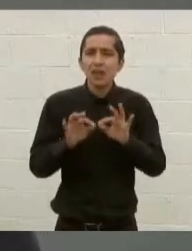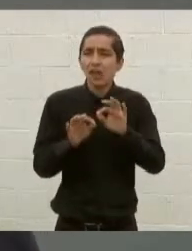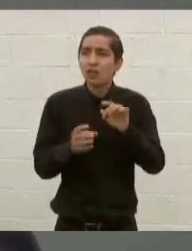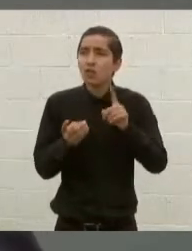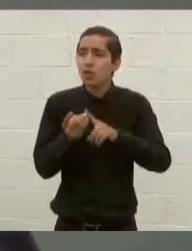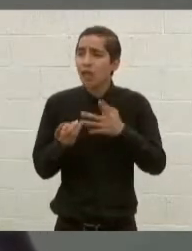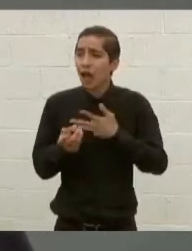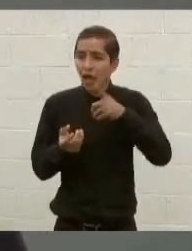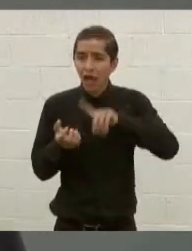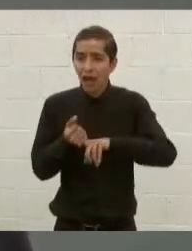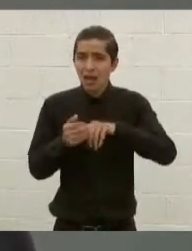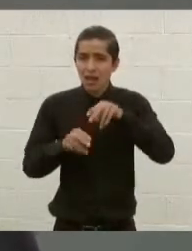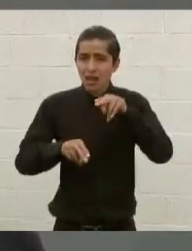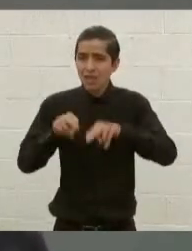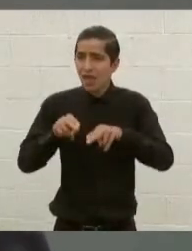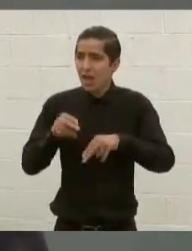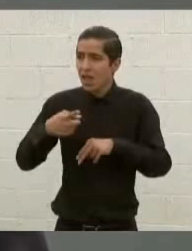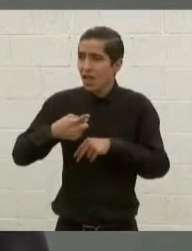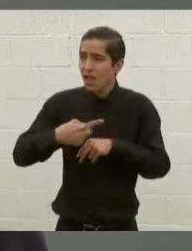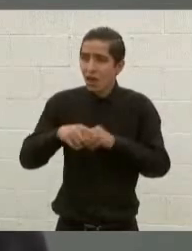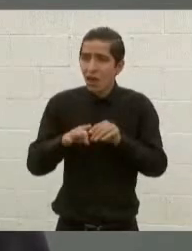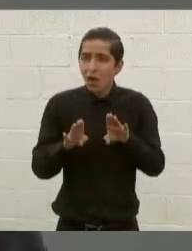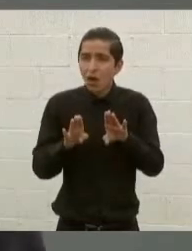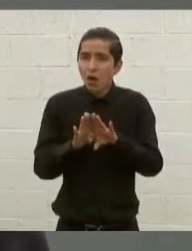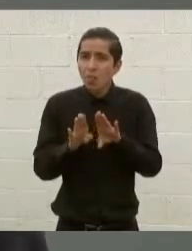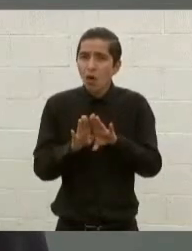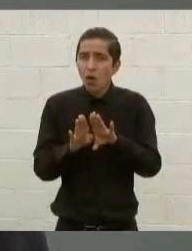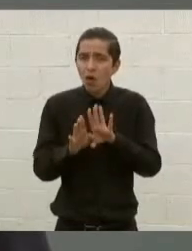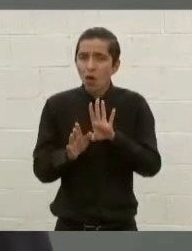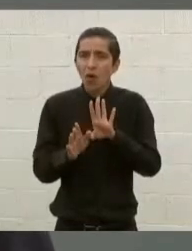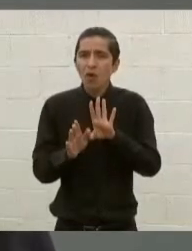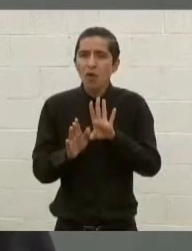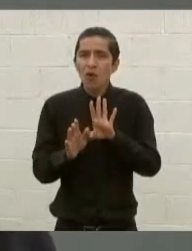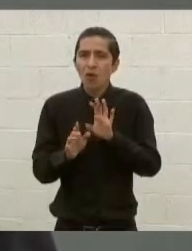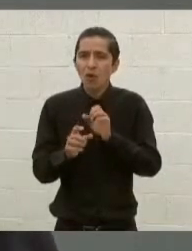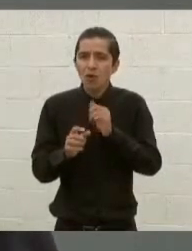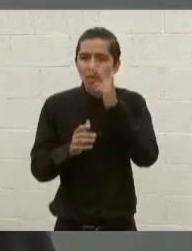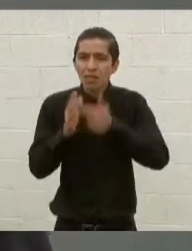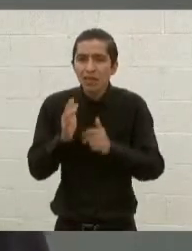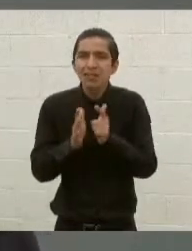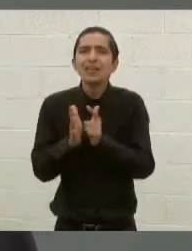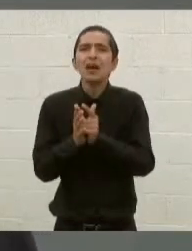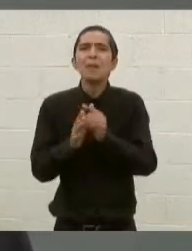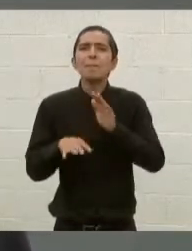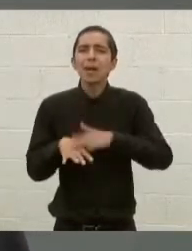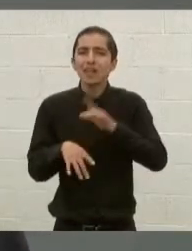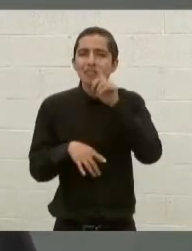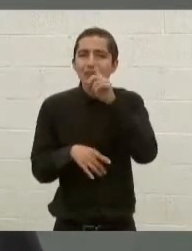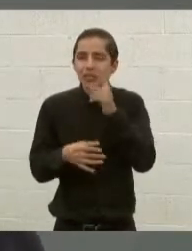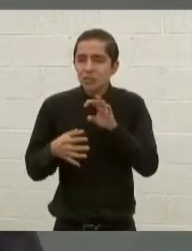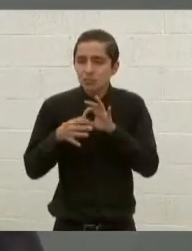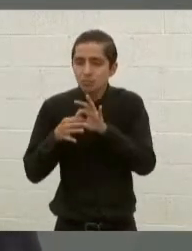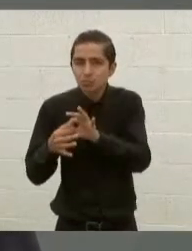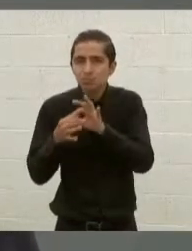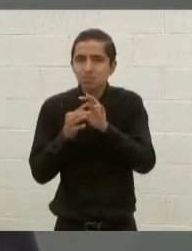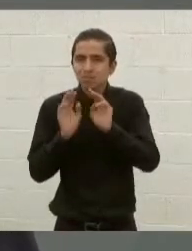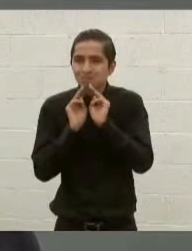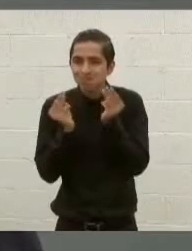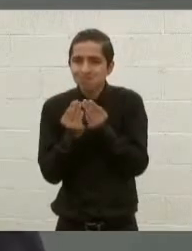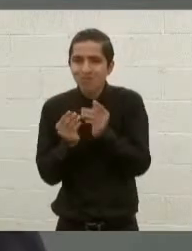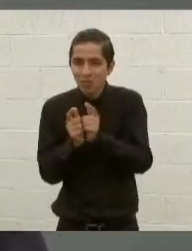hay altos niveles de violencia son muy frágiles las alianzas entre los grupos